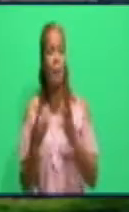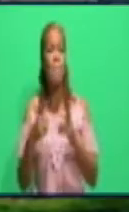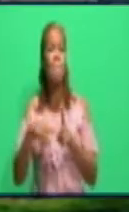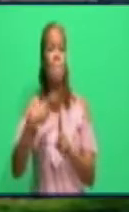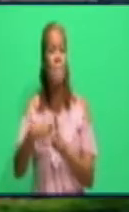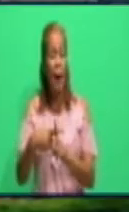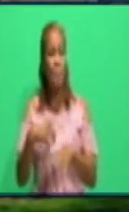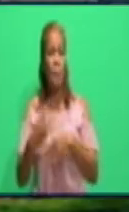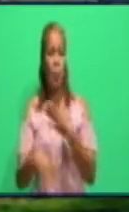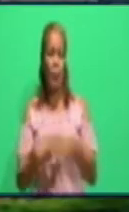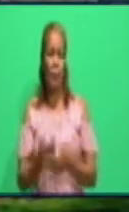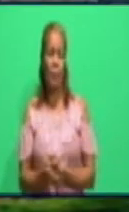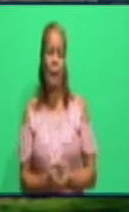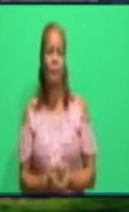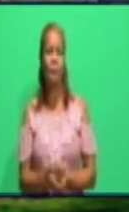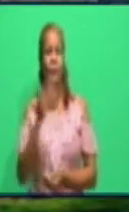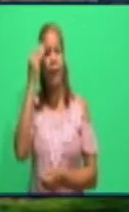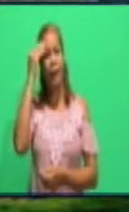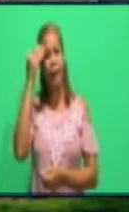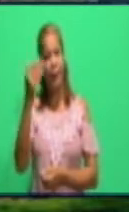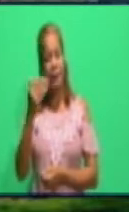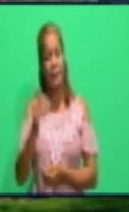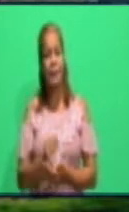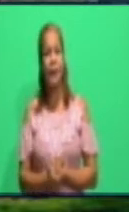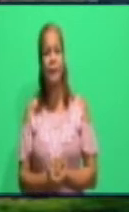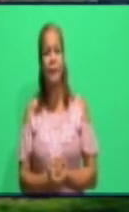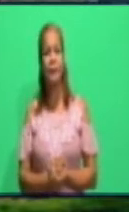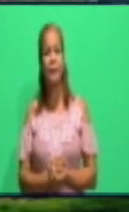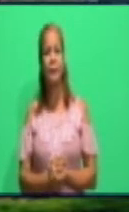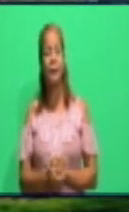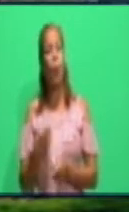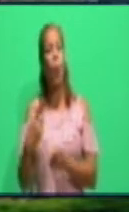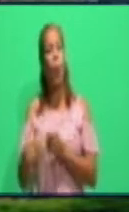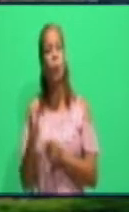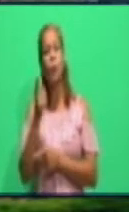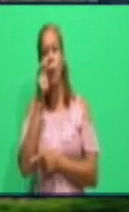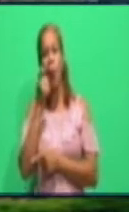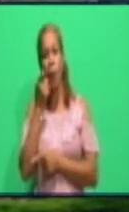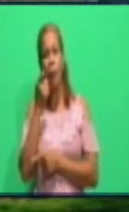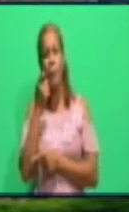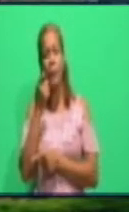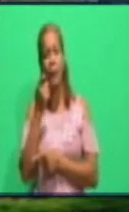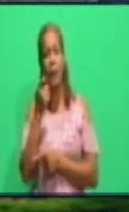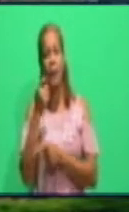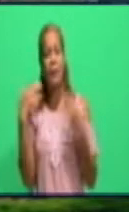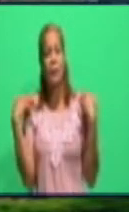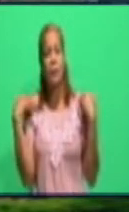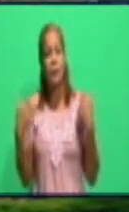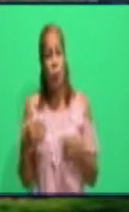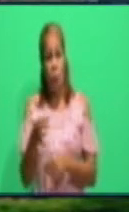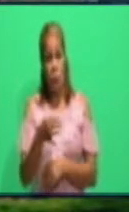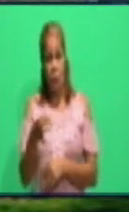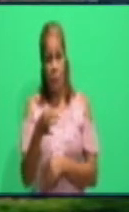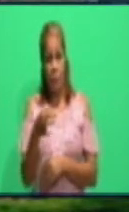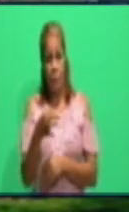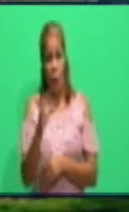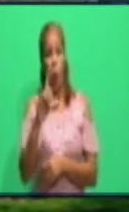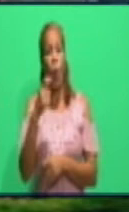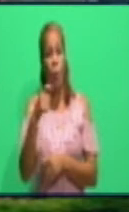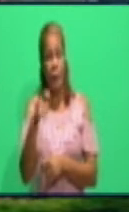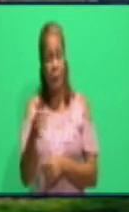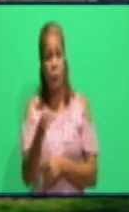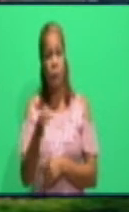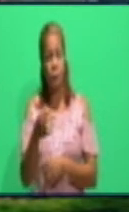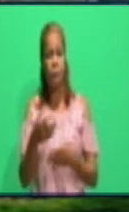Gracias Alberto Denny, Céspedes Milán, director de comercio en Bayamo. Tenemos una muy puntual hoy en el mercado de